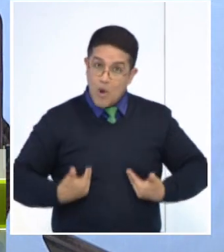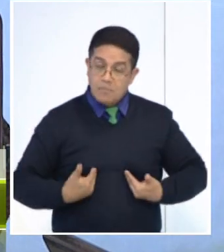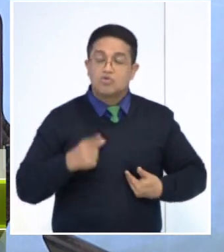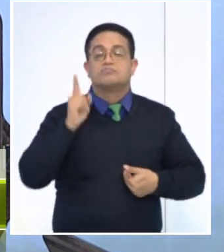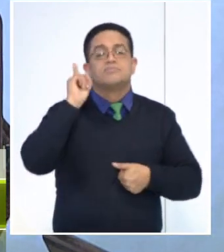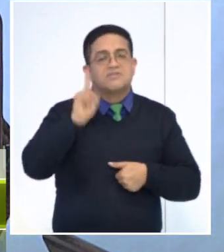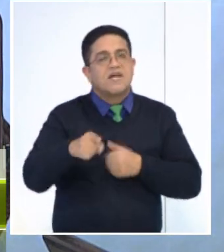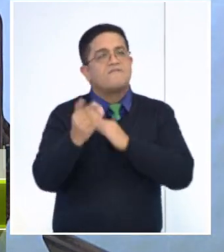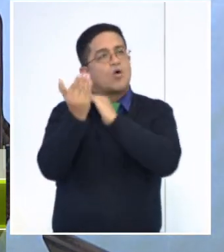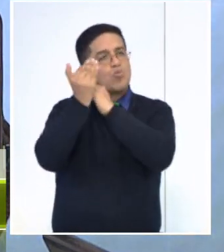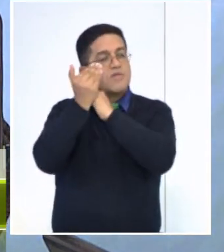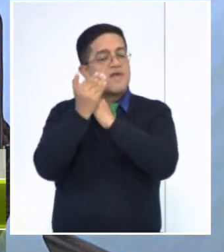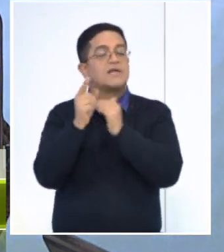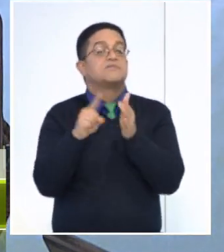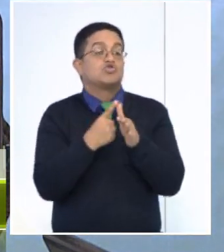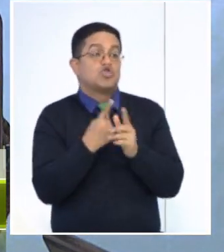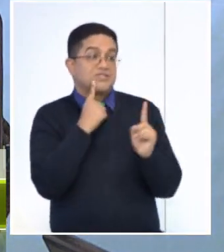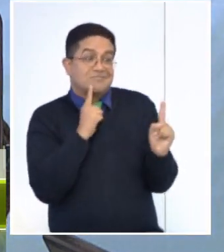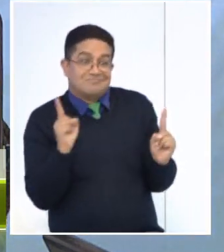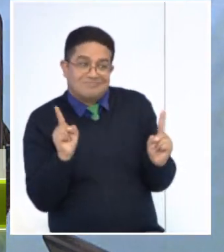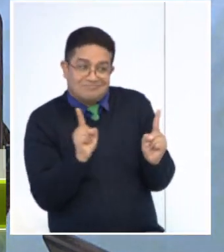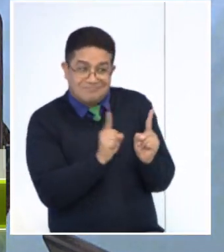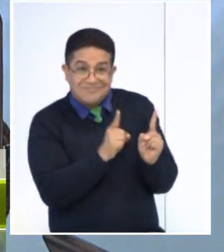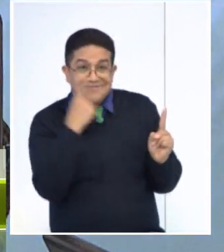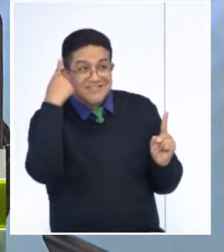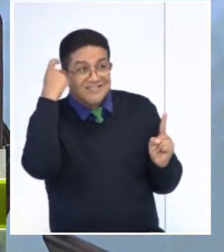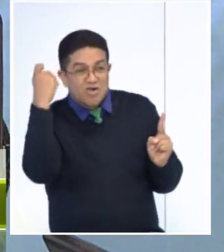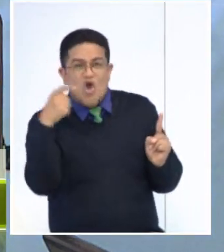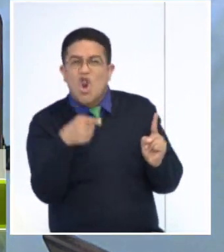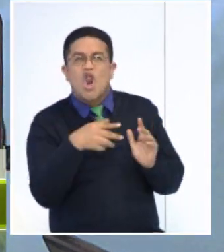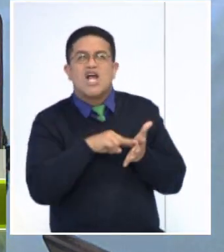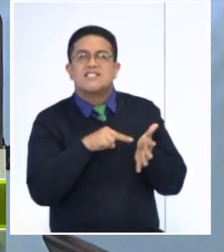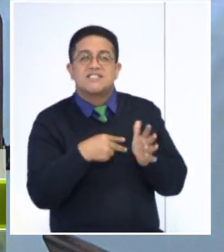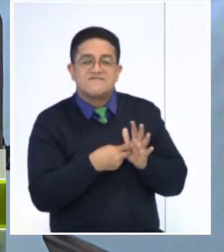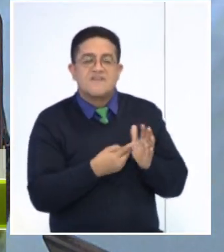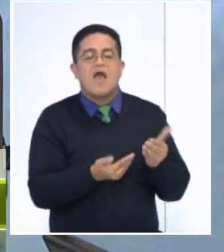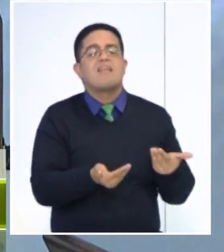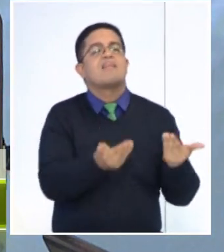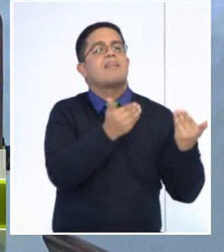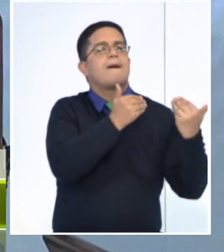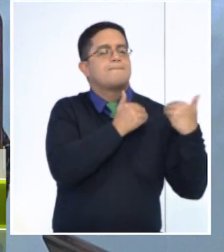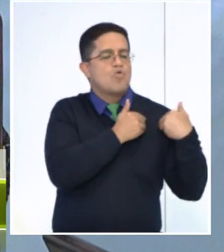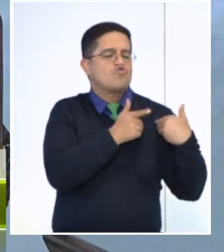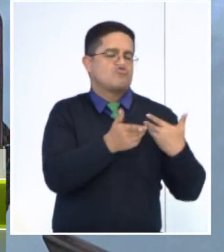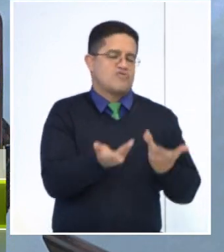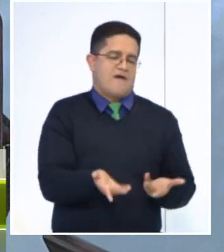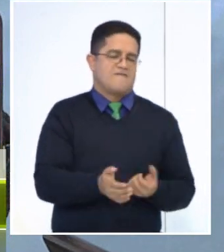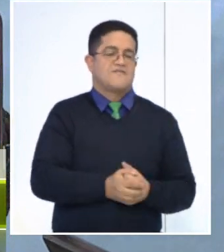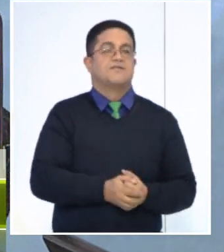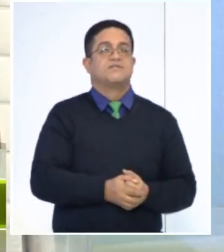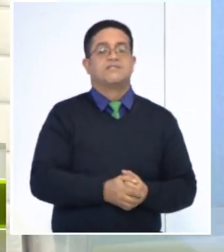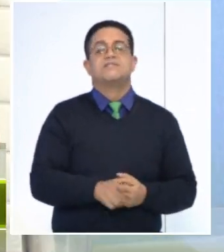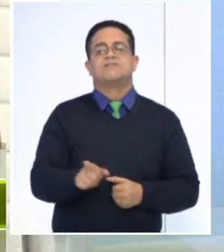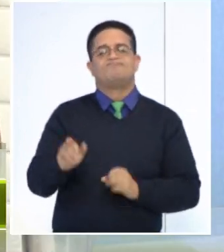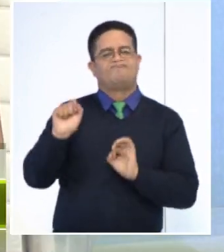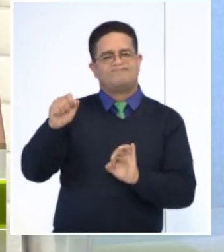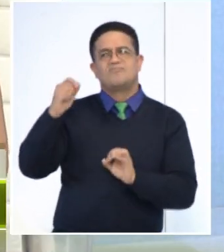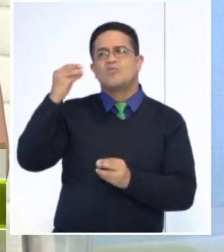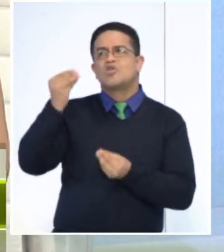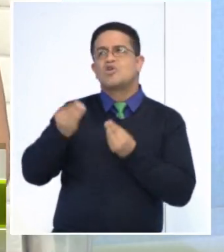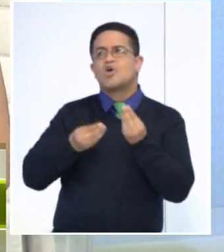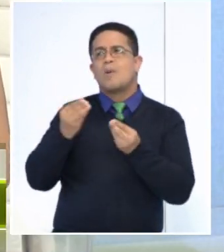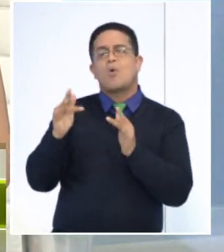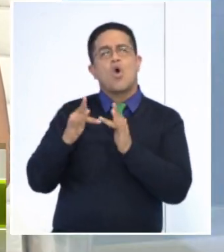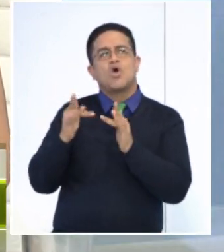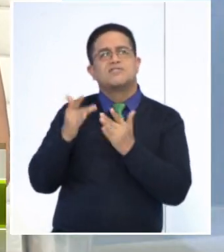ir al psicólogo es sinónimo de responsabilidad con tu bienestar. Por supuesto. Recordamos las redes sociales y